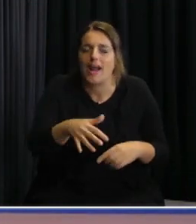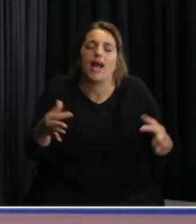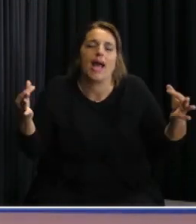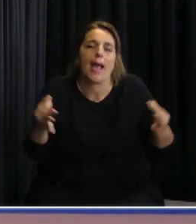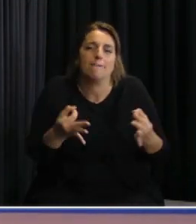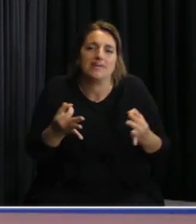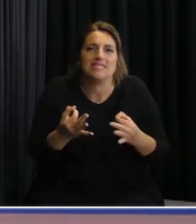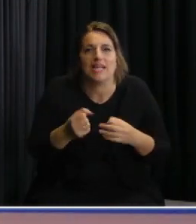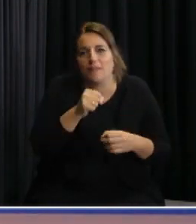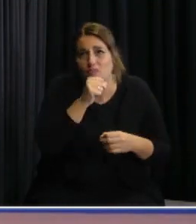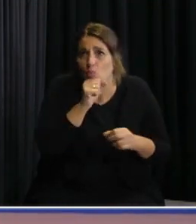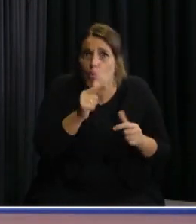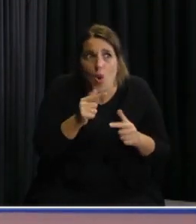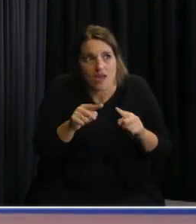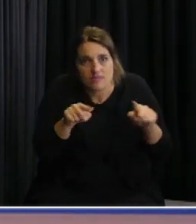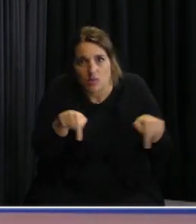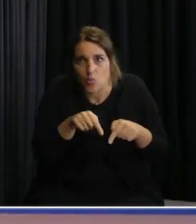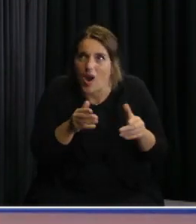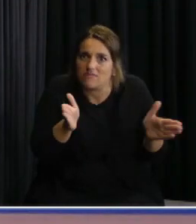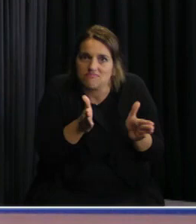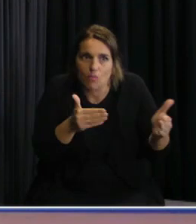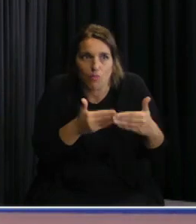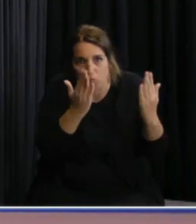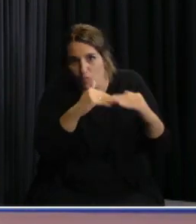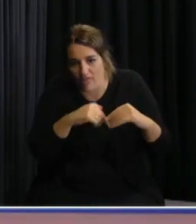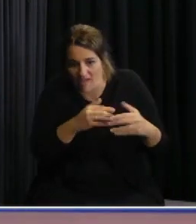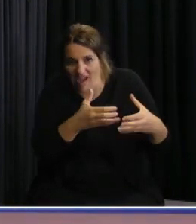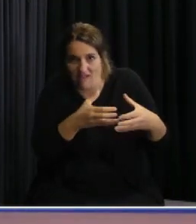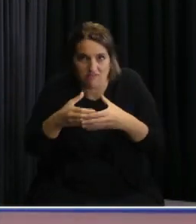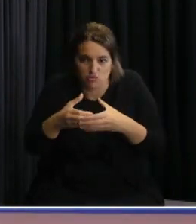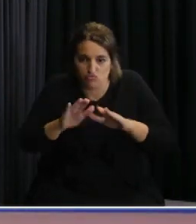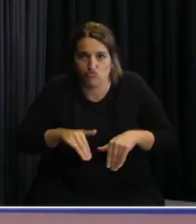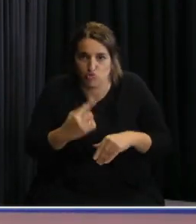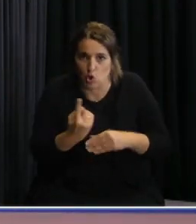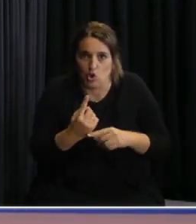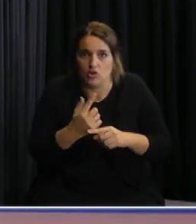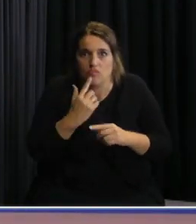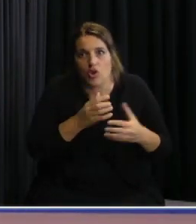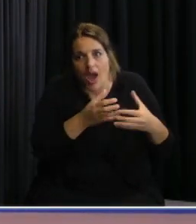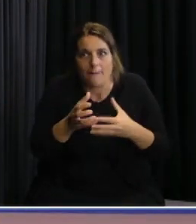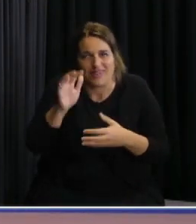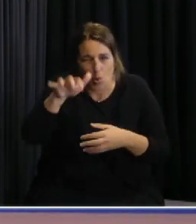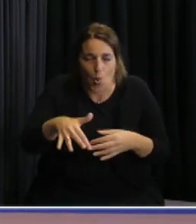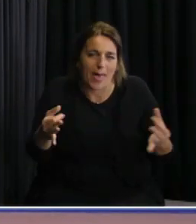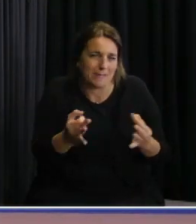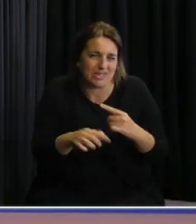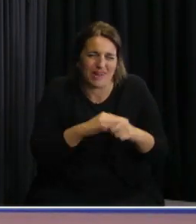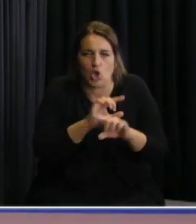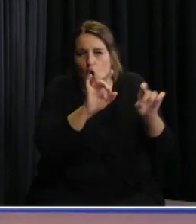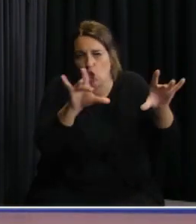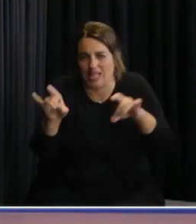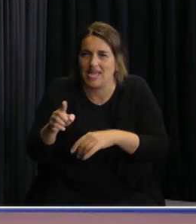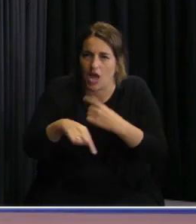especiales para quienes no puedan hacer el aislamiento para que no contagien al resto de las personas mayores que están en esos centros